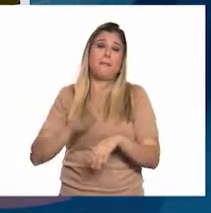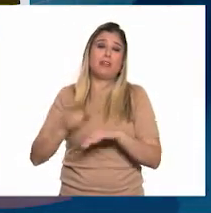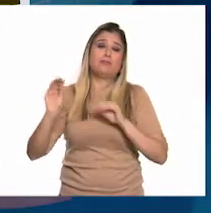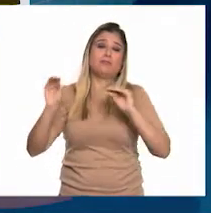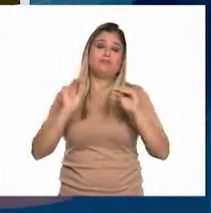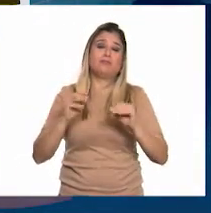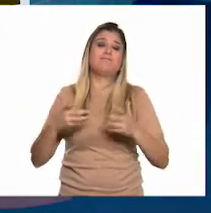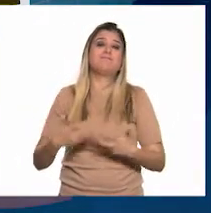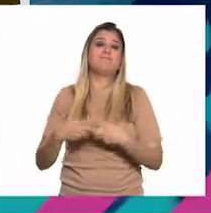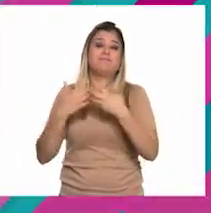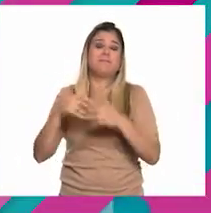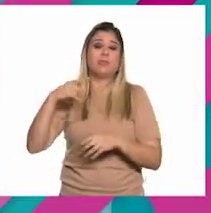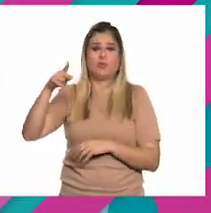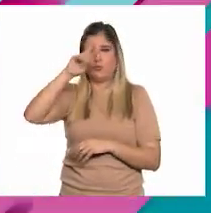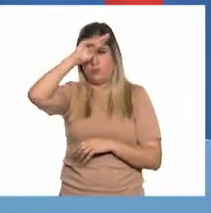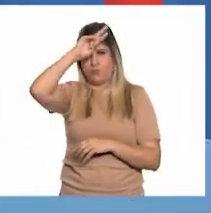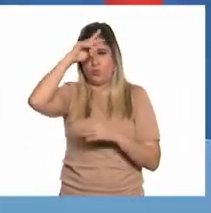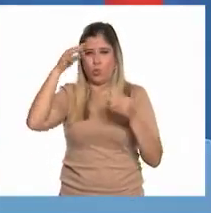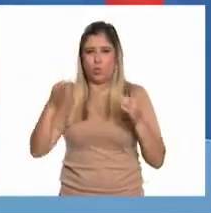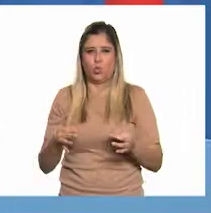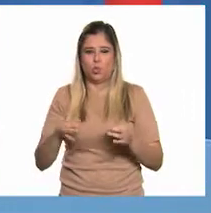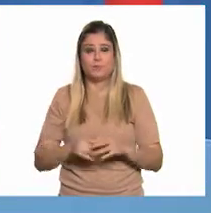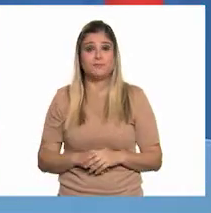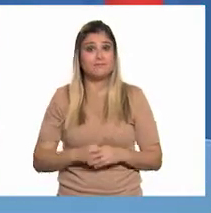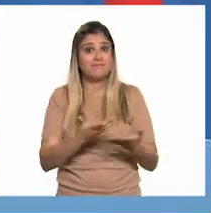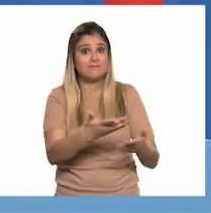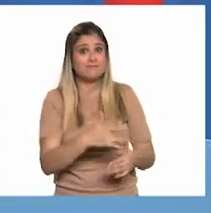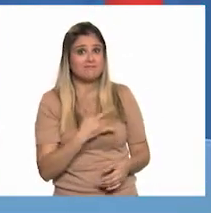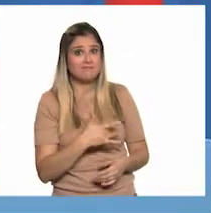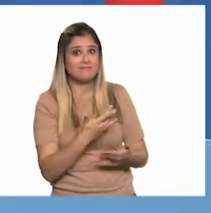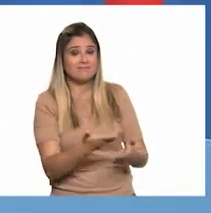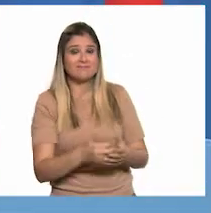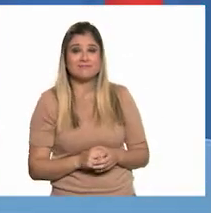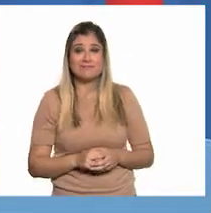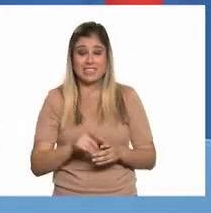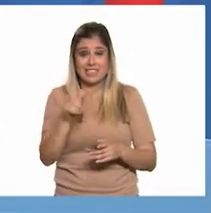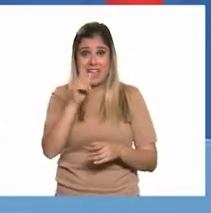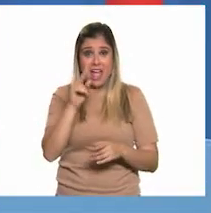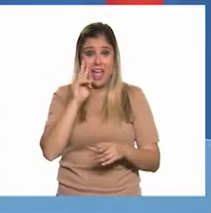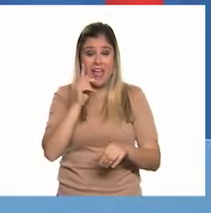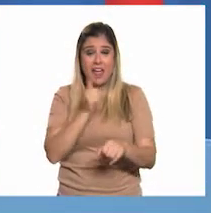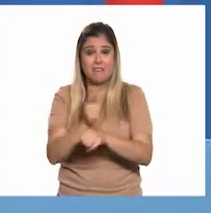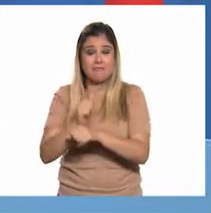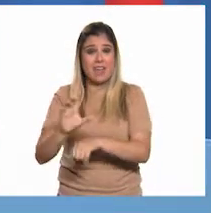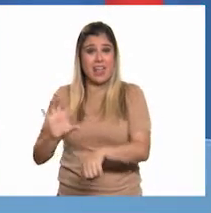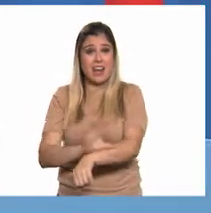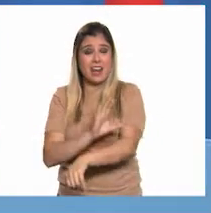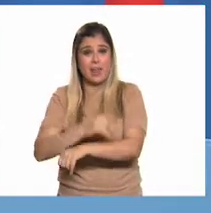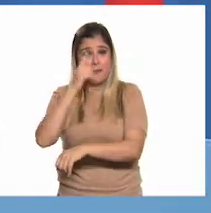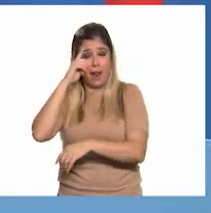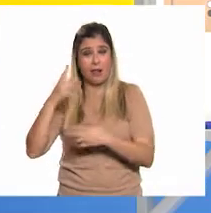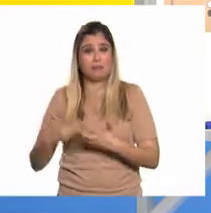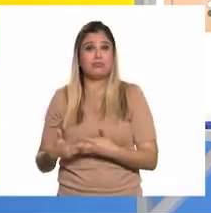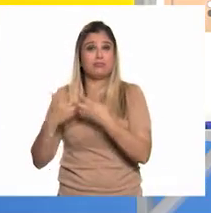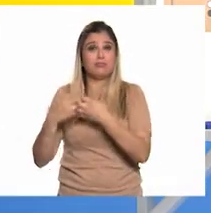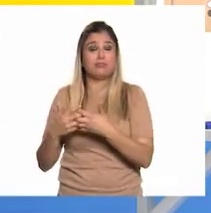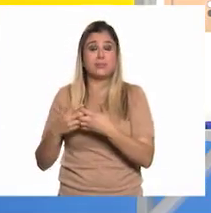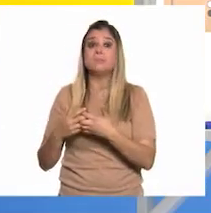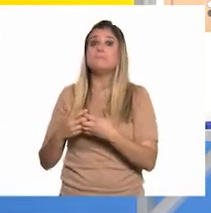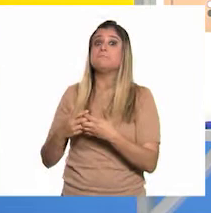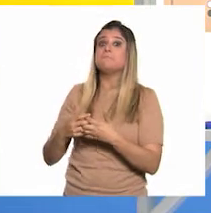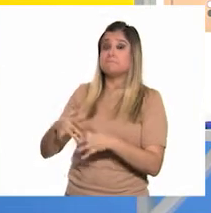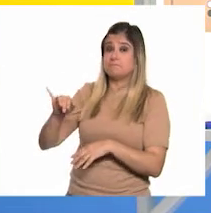industrialización del porfiriano. ¿Qué les pareció? ¿Identificaron la importancia de la energía para la industria? Sí.